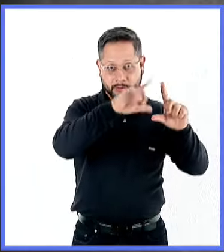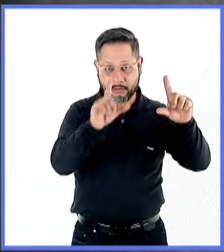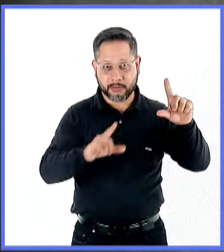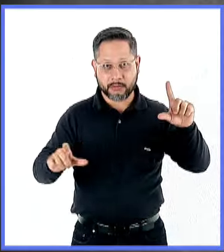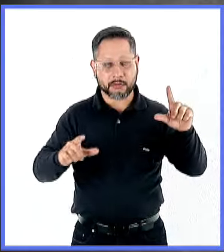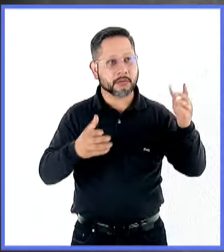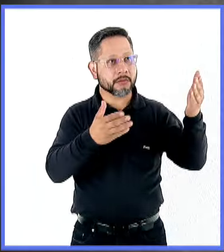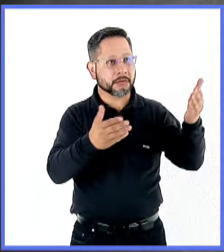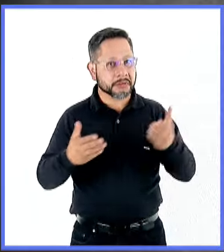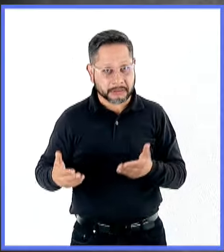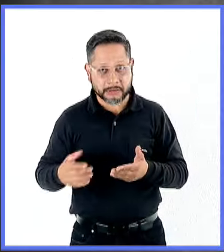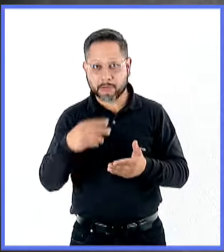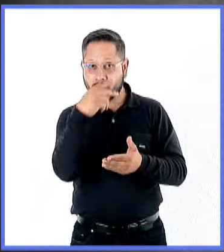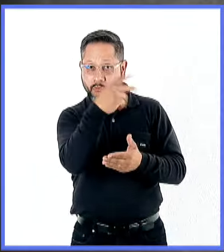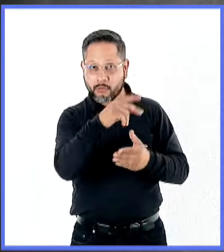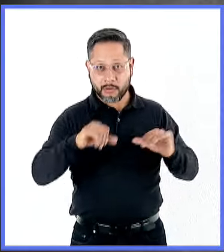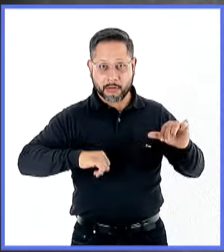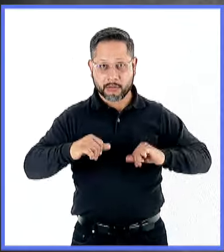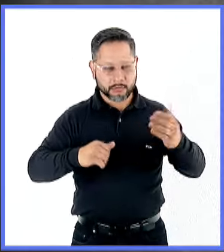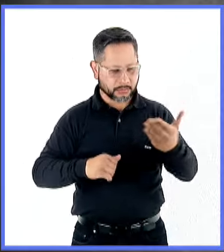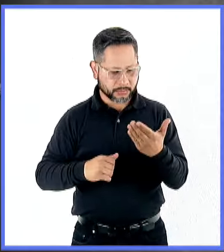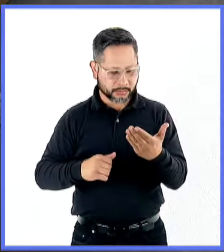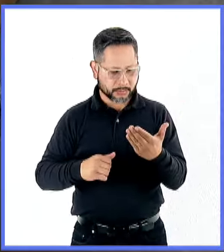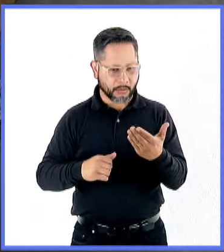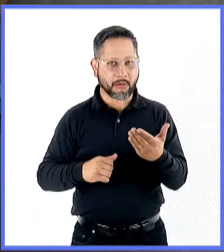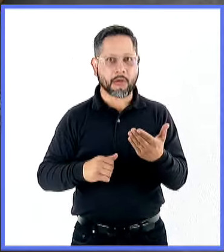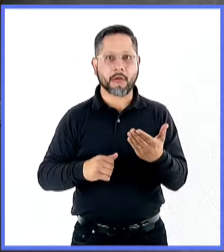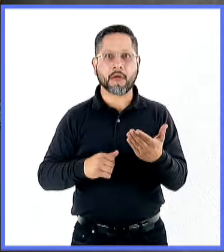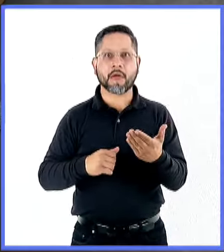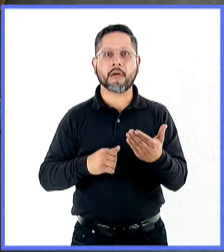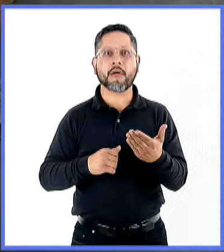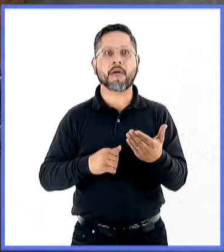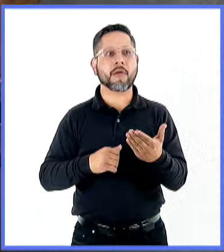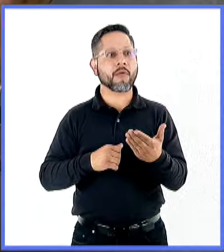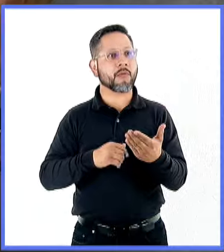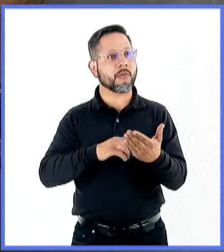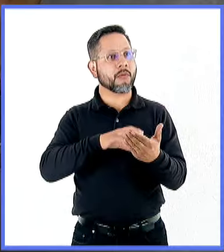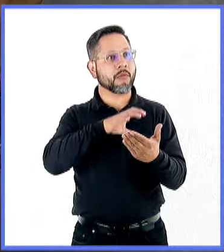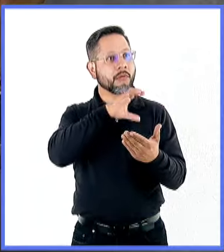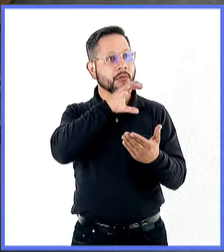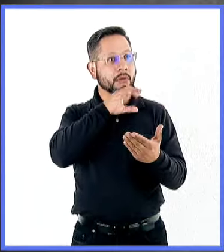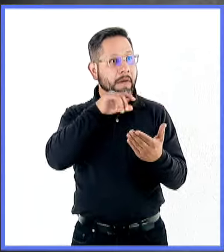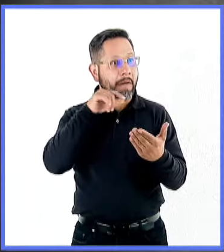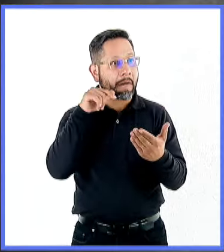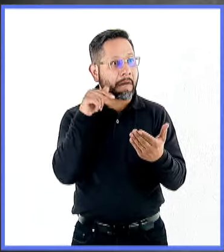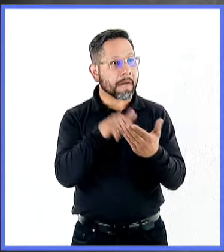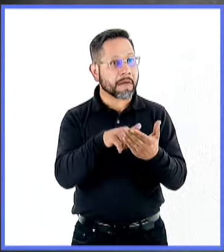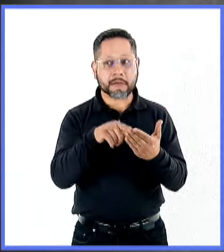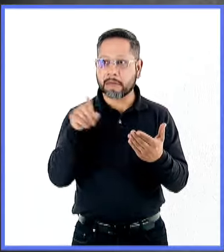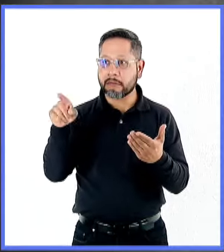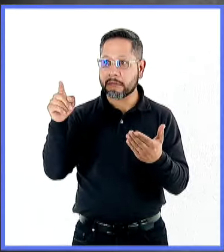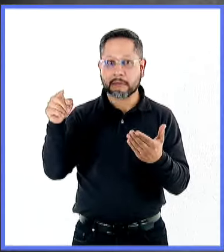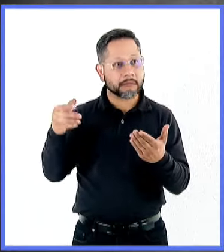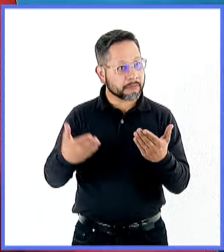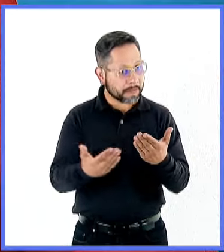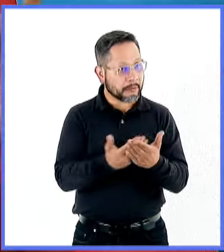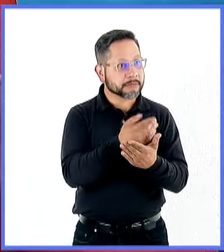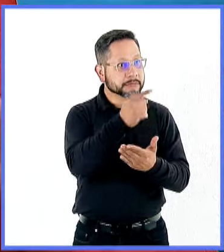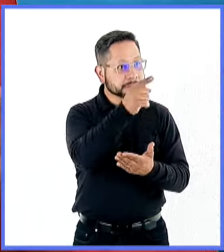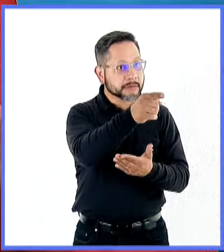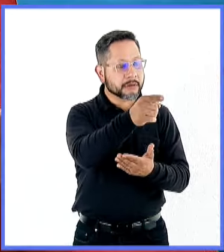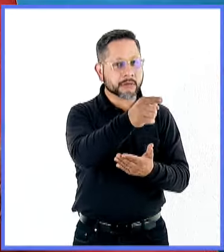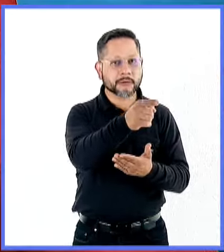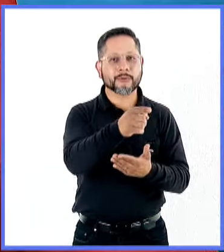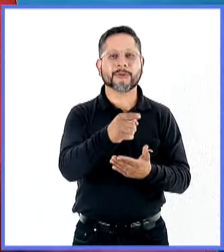y me presenta sus actividades, yo digo, ¿cómo fulanito de tal nació ahí, verdad? Esto es importante, porque hay